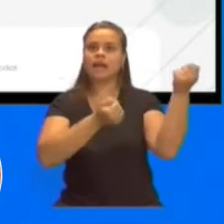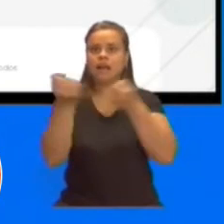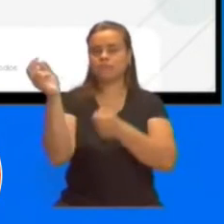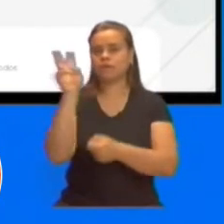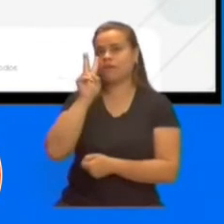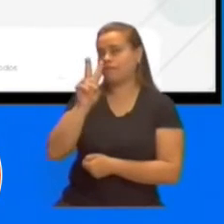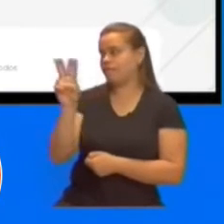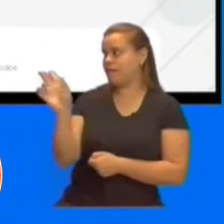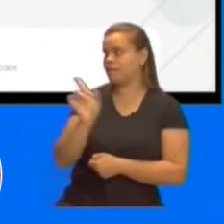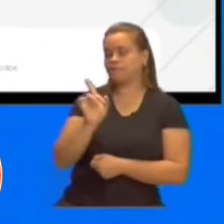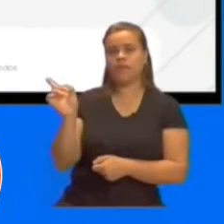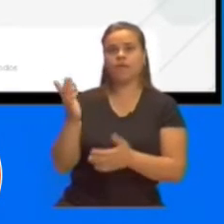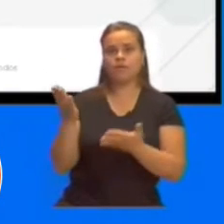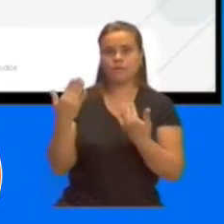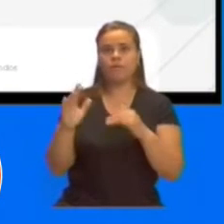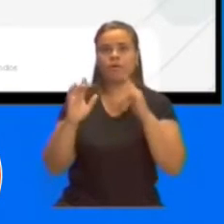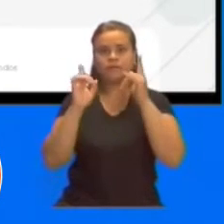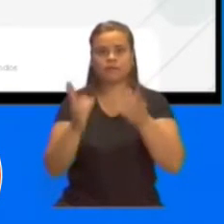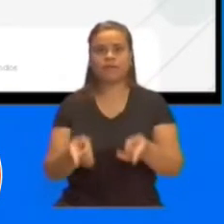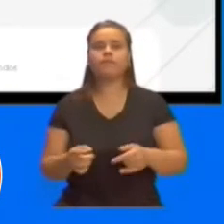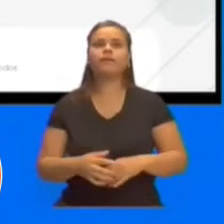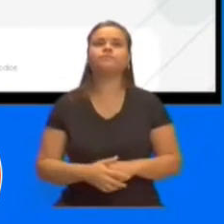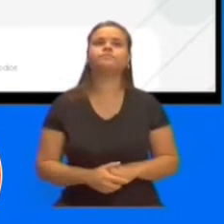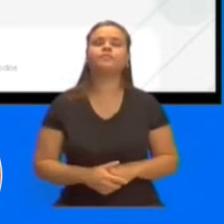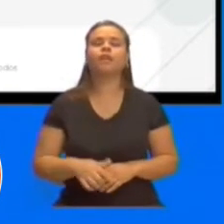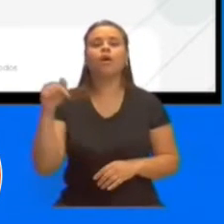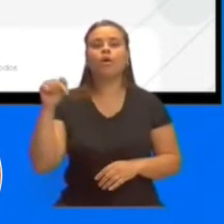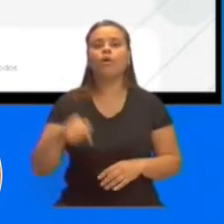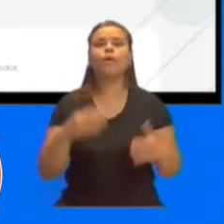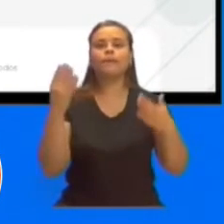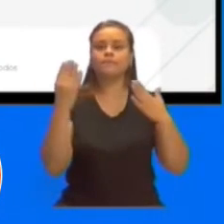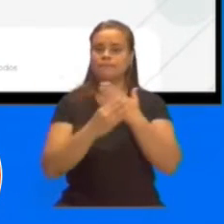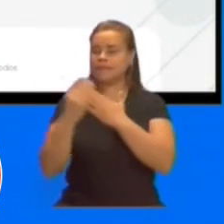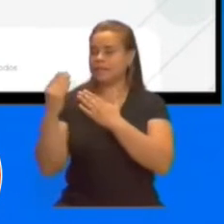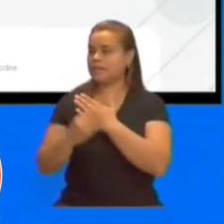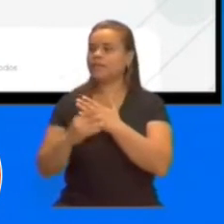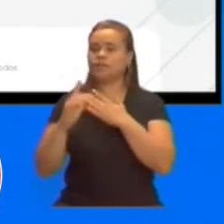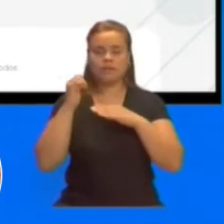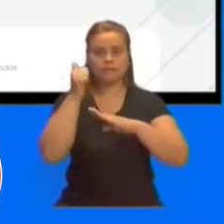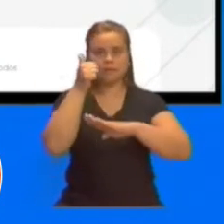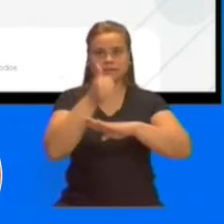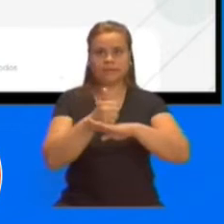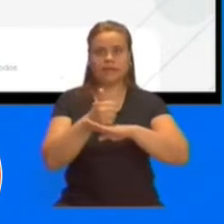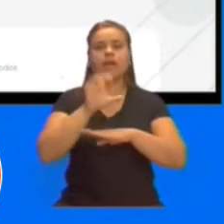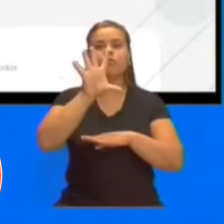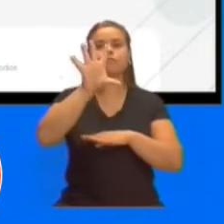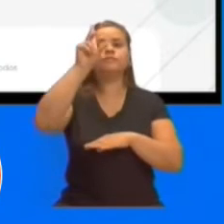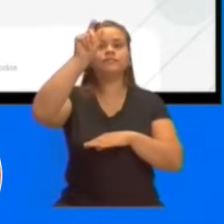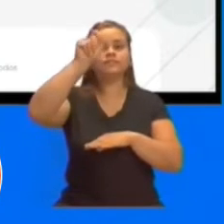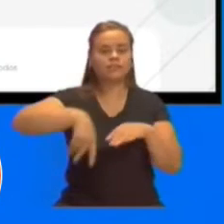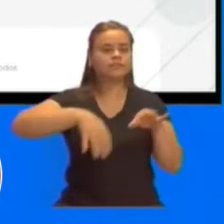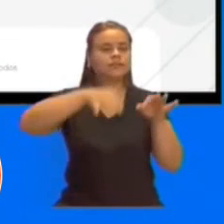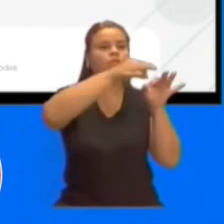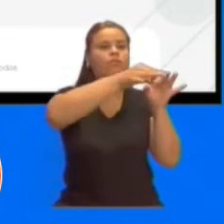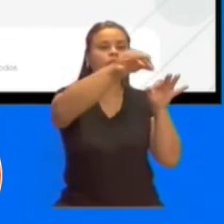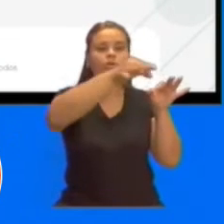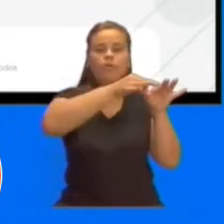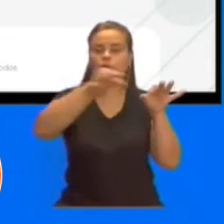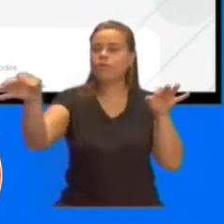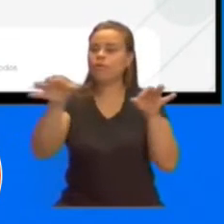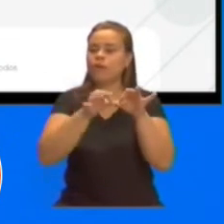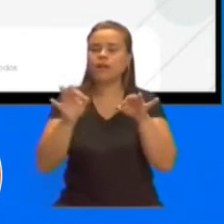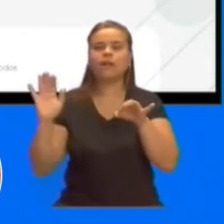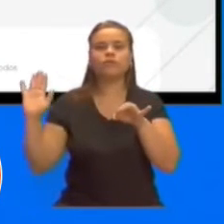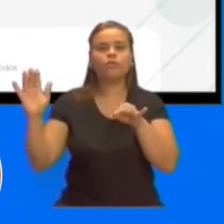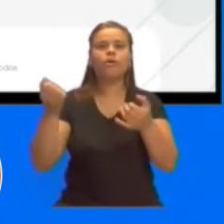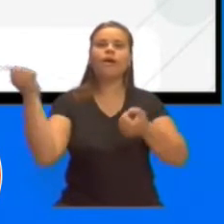licenciado Juan Gauto y la licenciada Leidy Nichiporuc, que han estado por toda la provincia realizando operativos en conjunto con